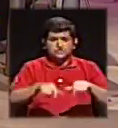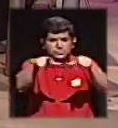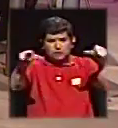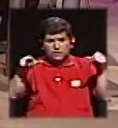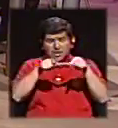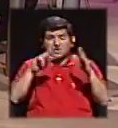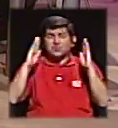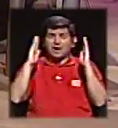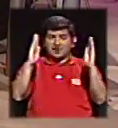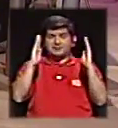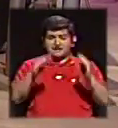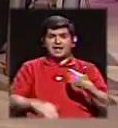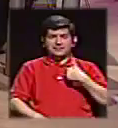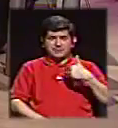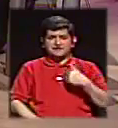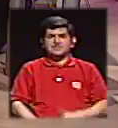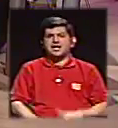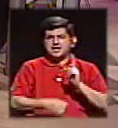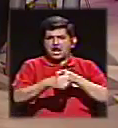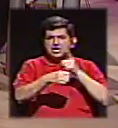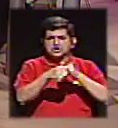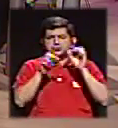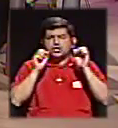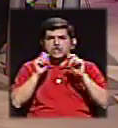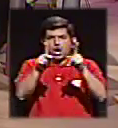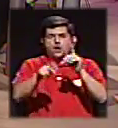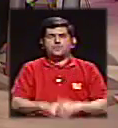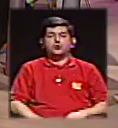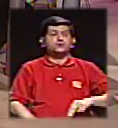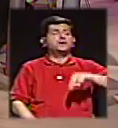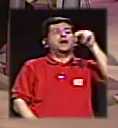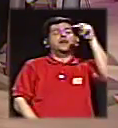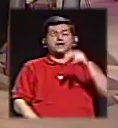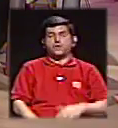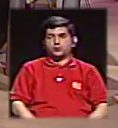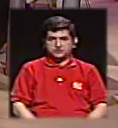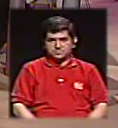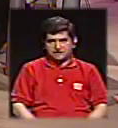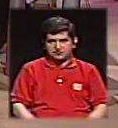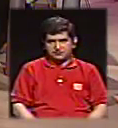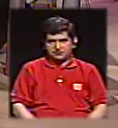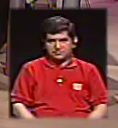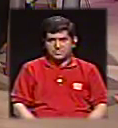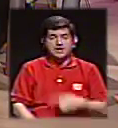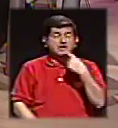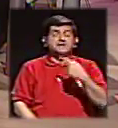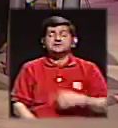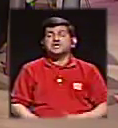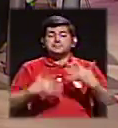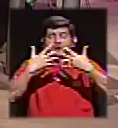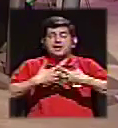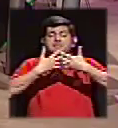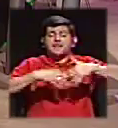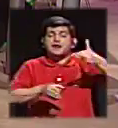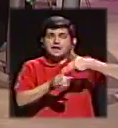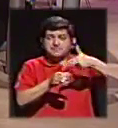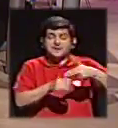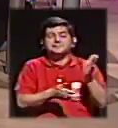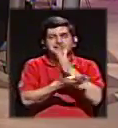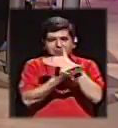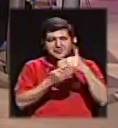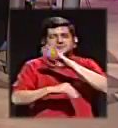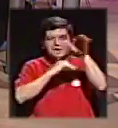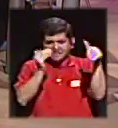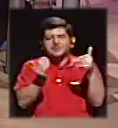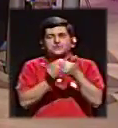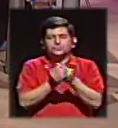zona esa grandota que va a tener China a su disposición en la zona norte. ¿Y la refinería? Es es parte de todo. Es un